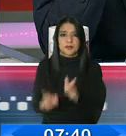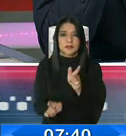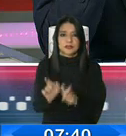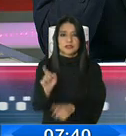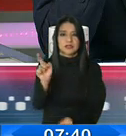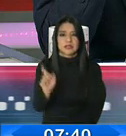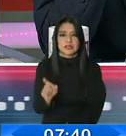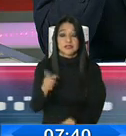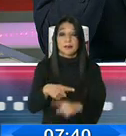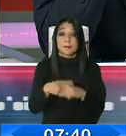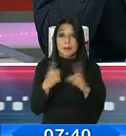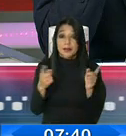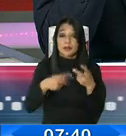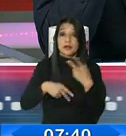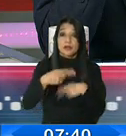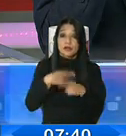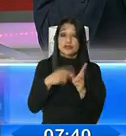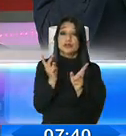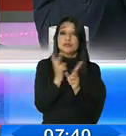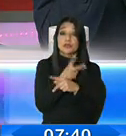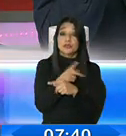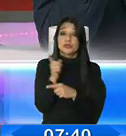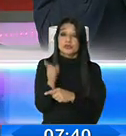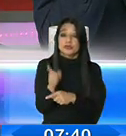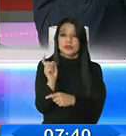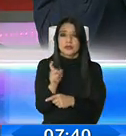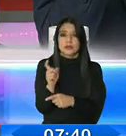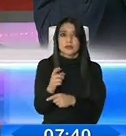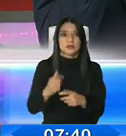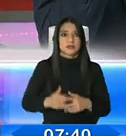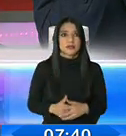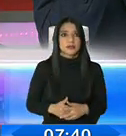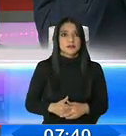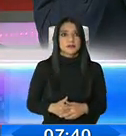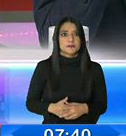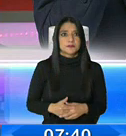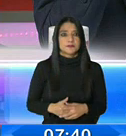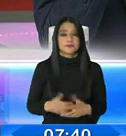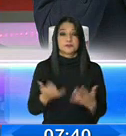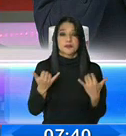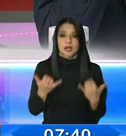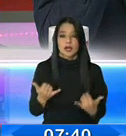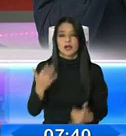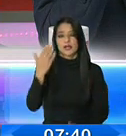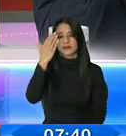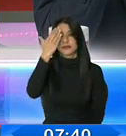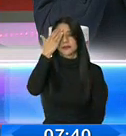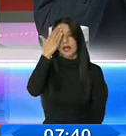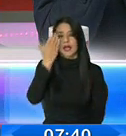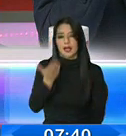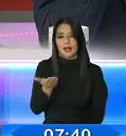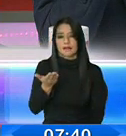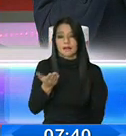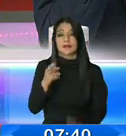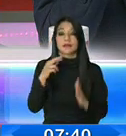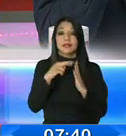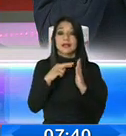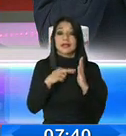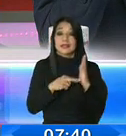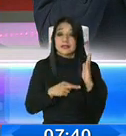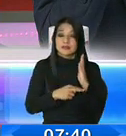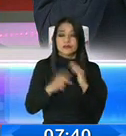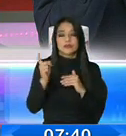aparato productivo del país. Lo que sí estamos, obviamente, como le digo, conscientes de que esos requisitos